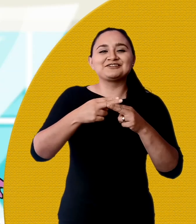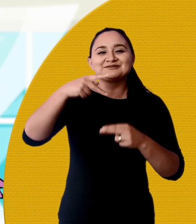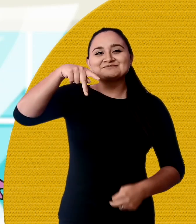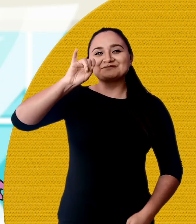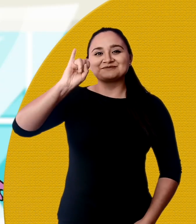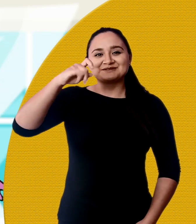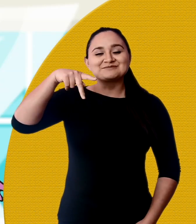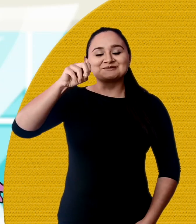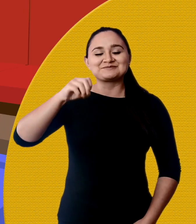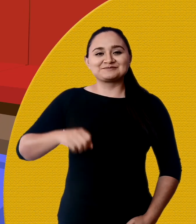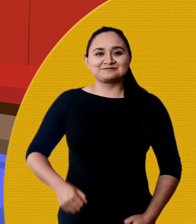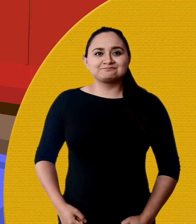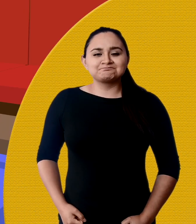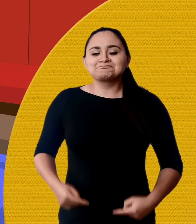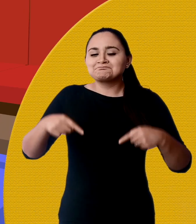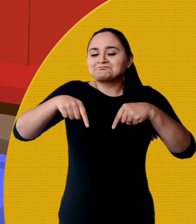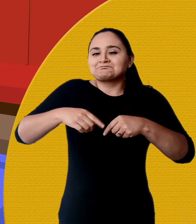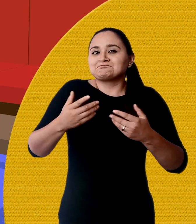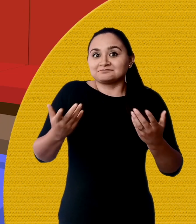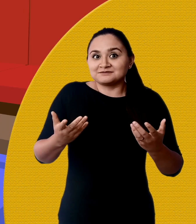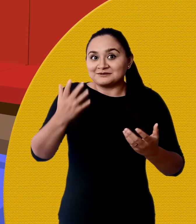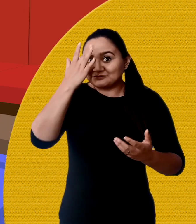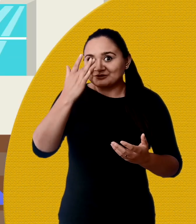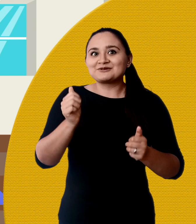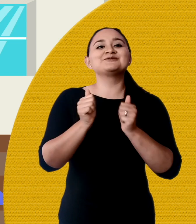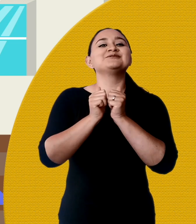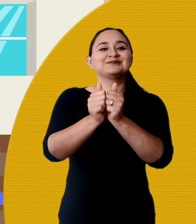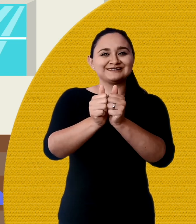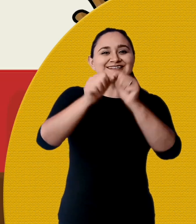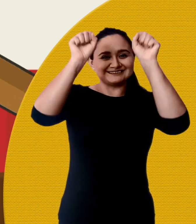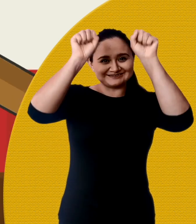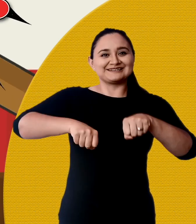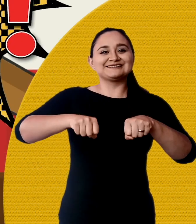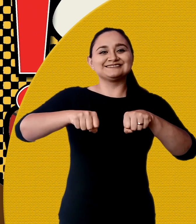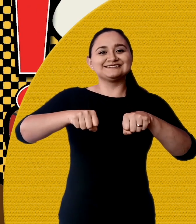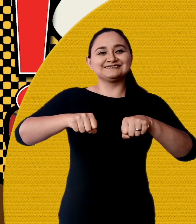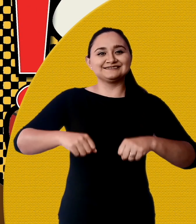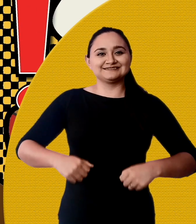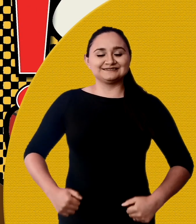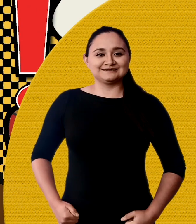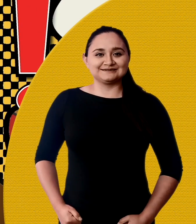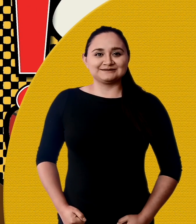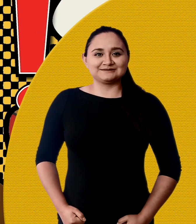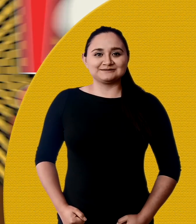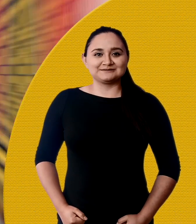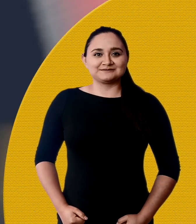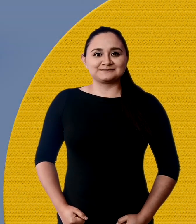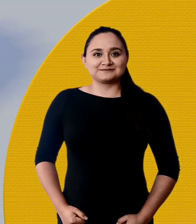Quiero decir que él es Pipo. Y estamos aquí porque... ¡Juntas y Juntos! ¡Sí Podemos!